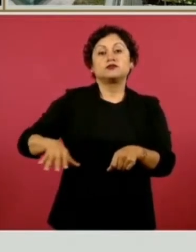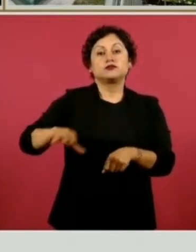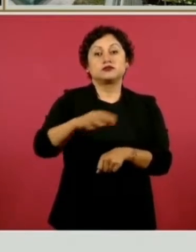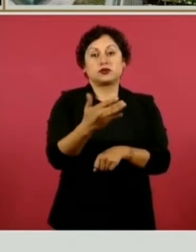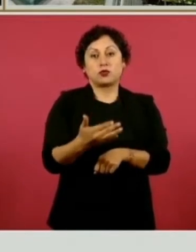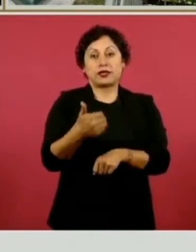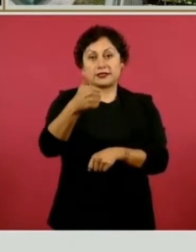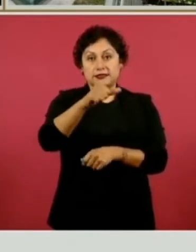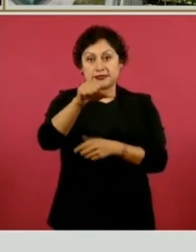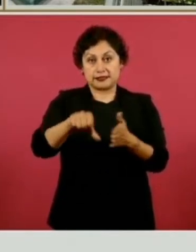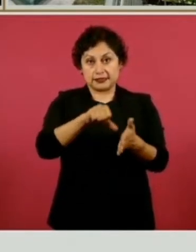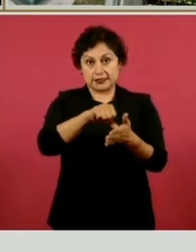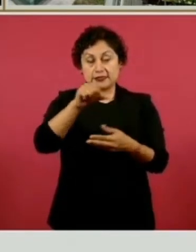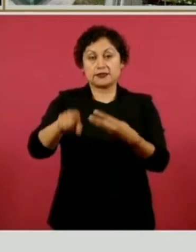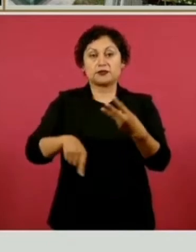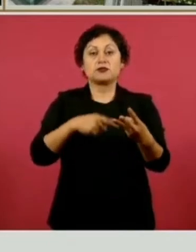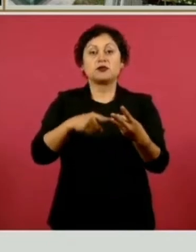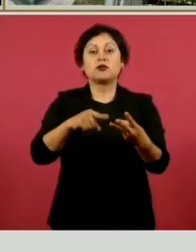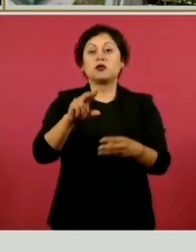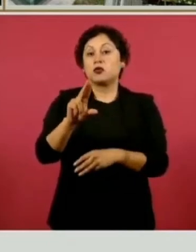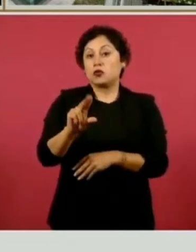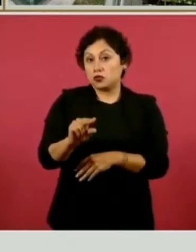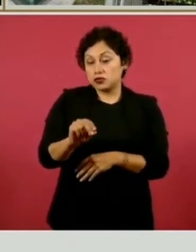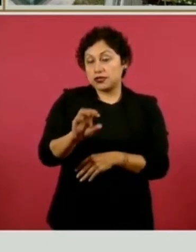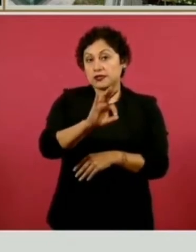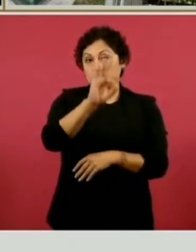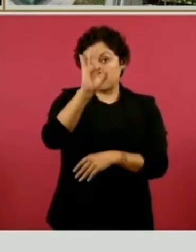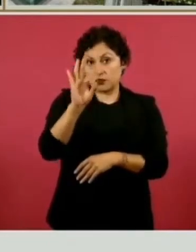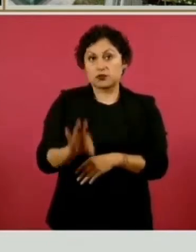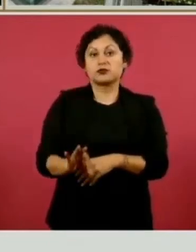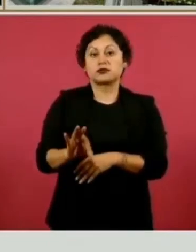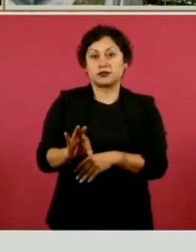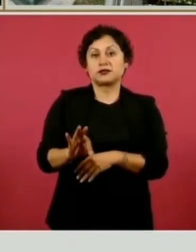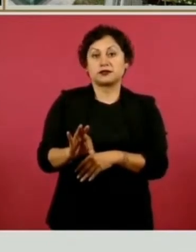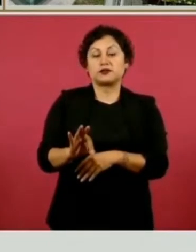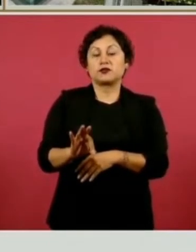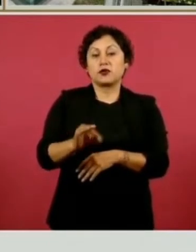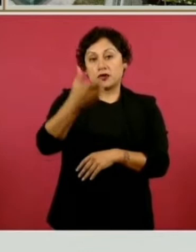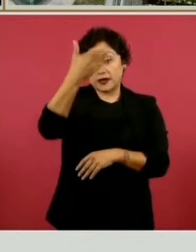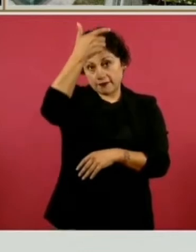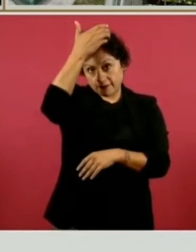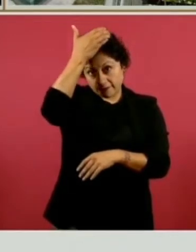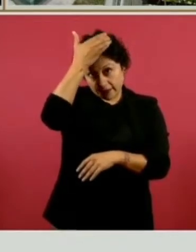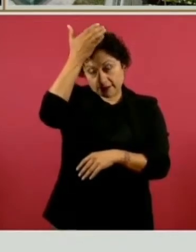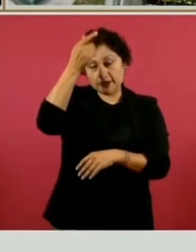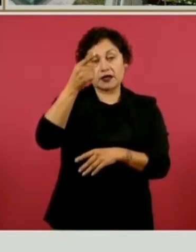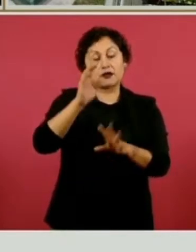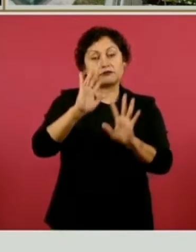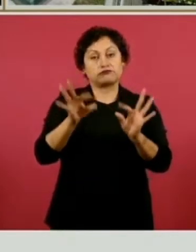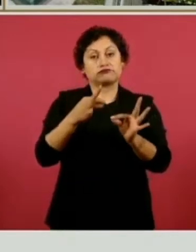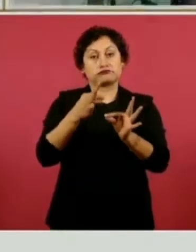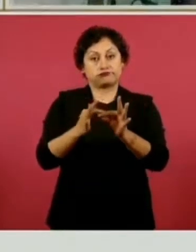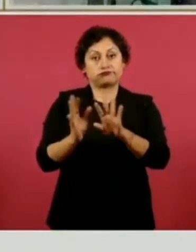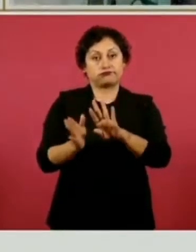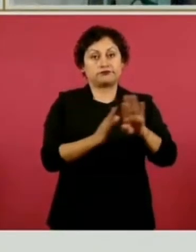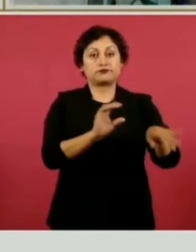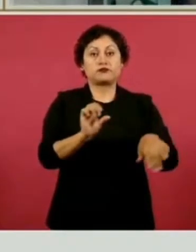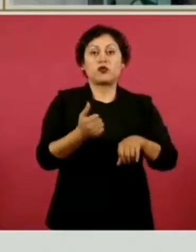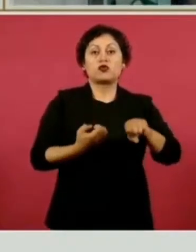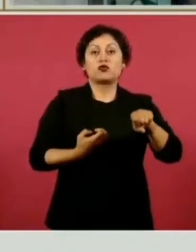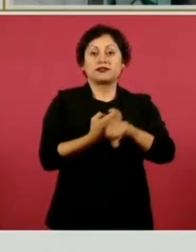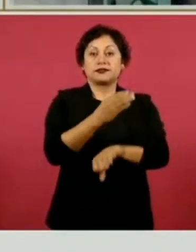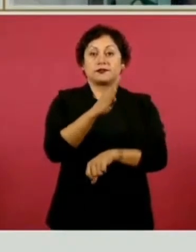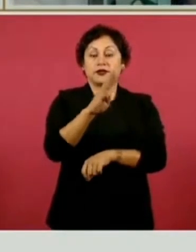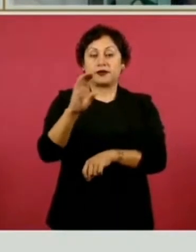y 80 por ciento en el avance de enfermería. En el caso de Baja California Sur,